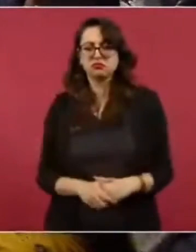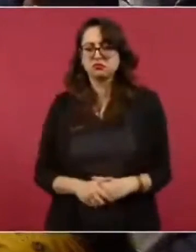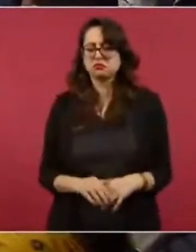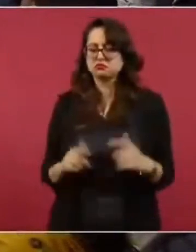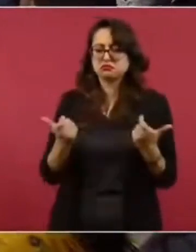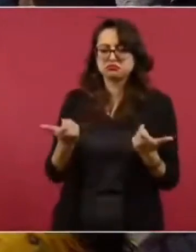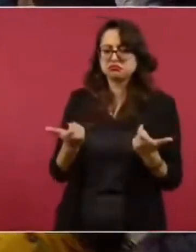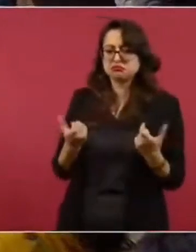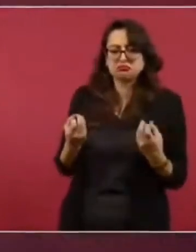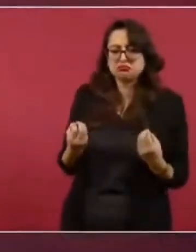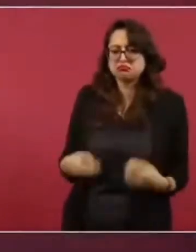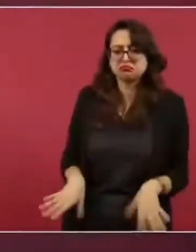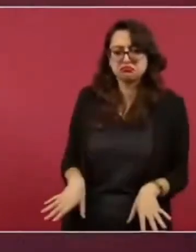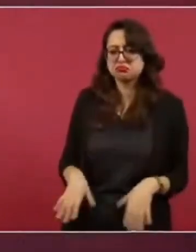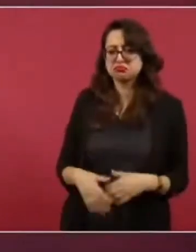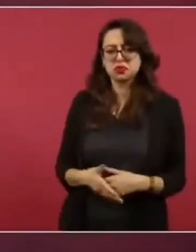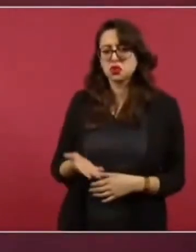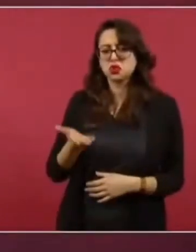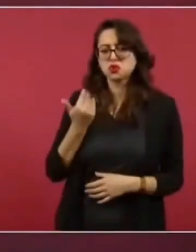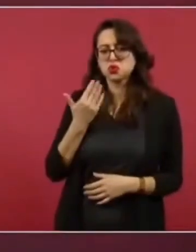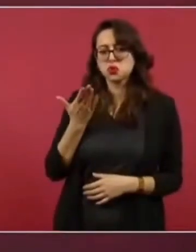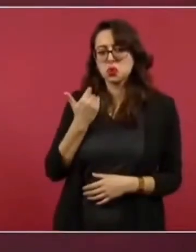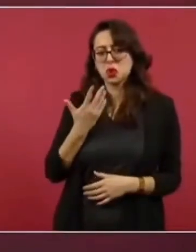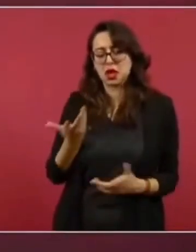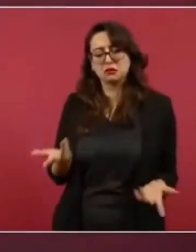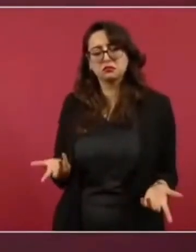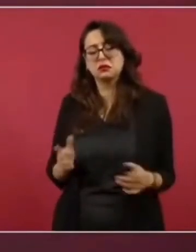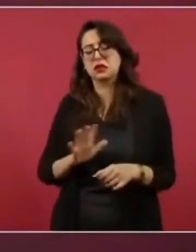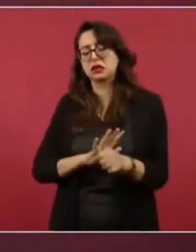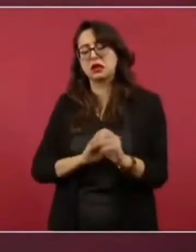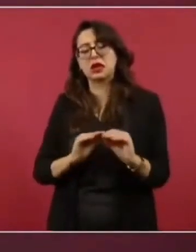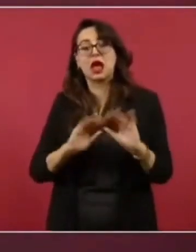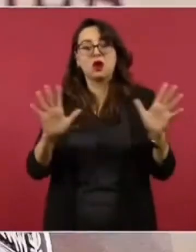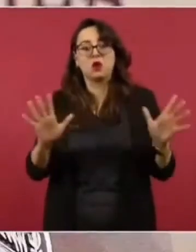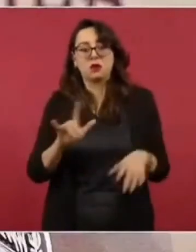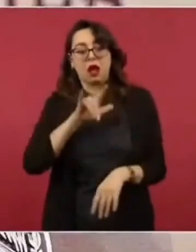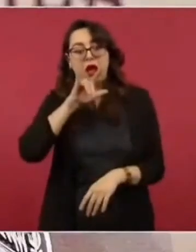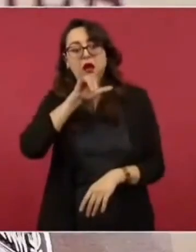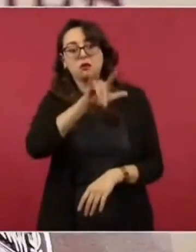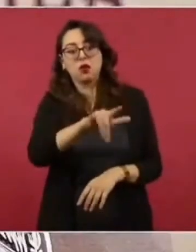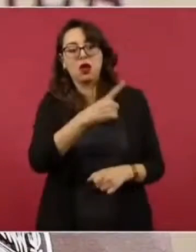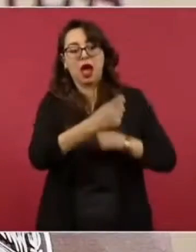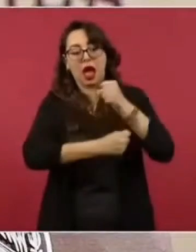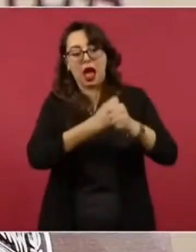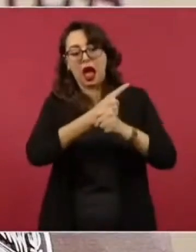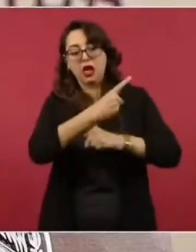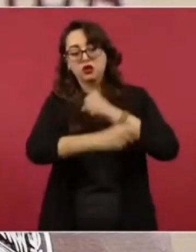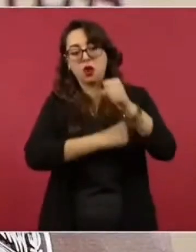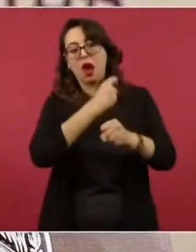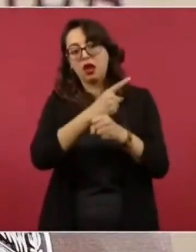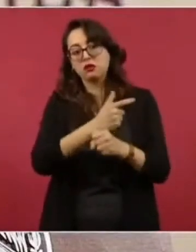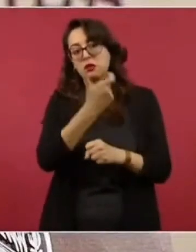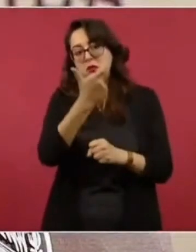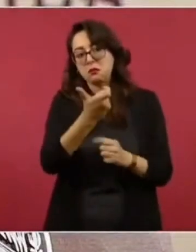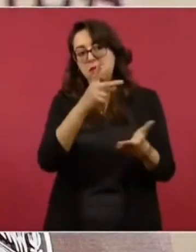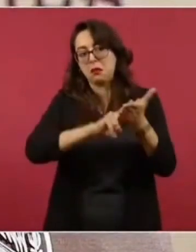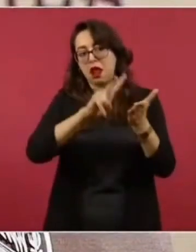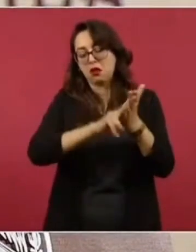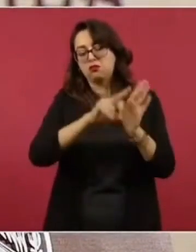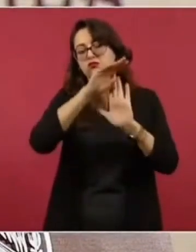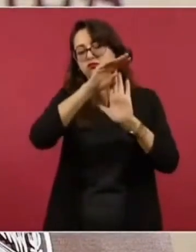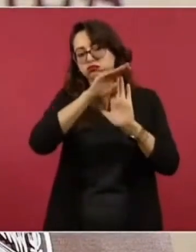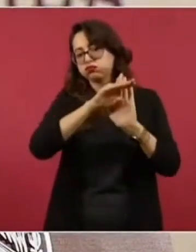no hay ninguno. Como todo bien, pues es sujeto de apreciación y para poder enajenar un bien, pues se tiene que